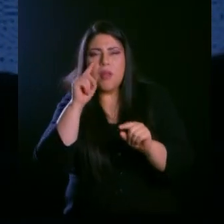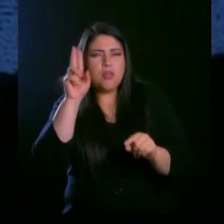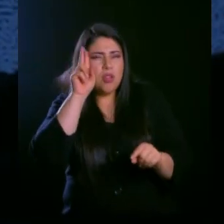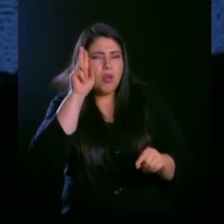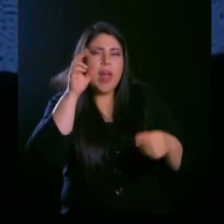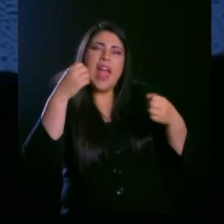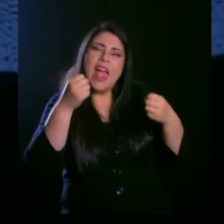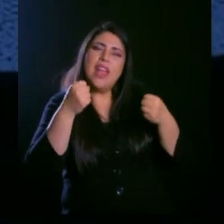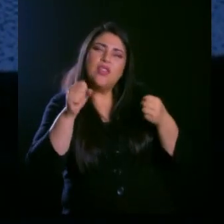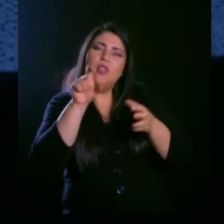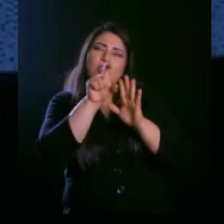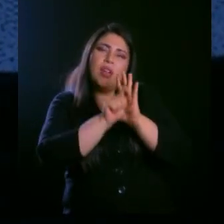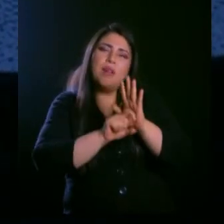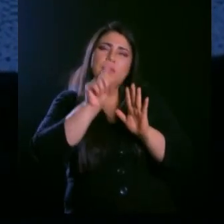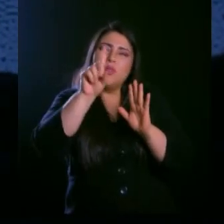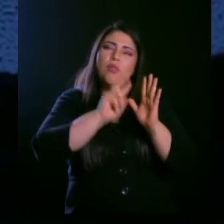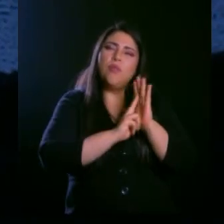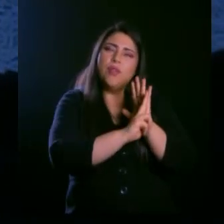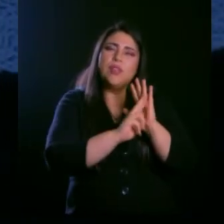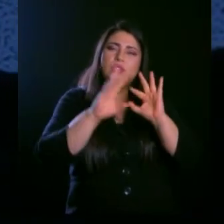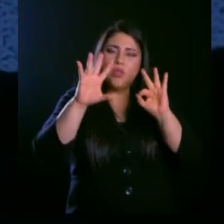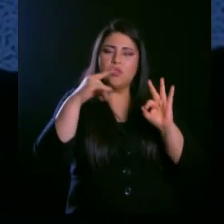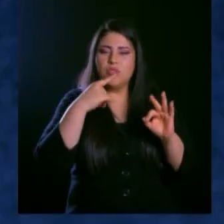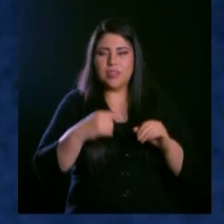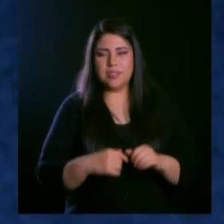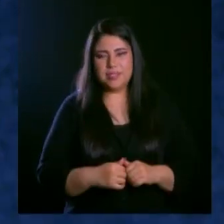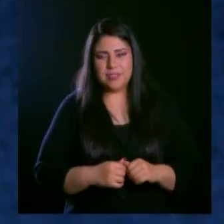Hechos capítulo 1, verso 8. Miren,